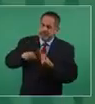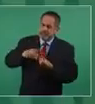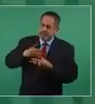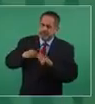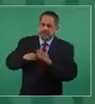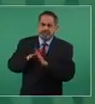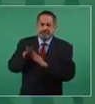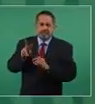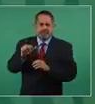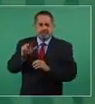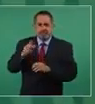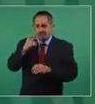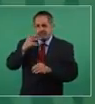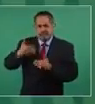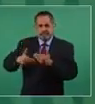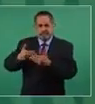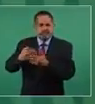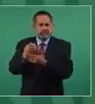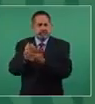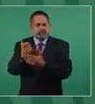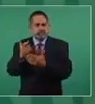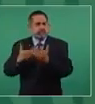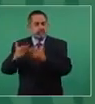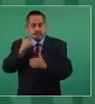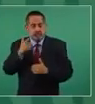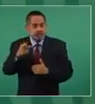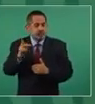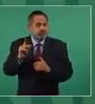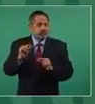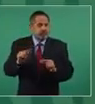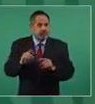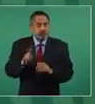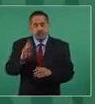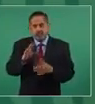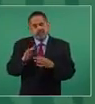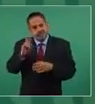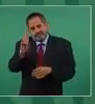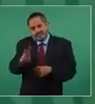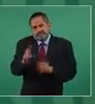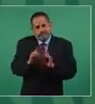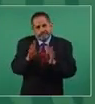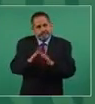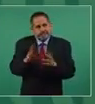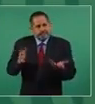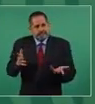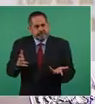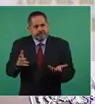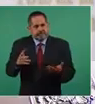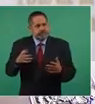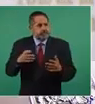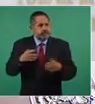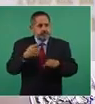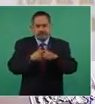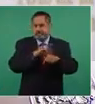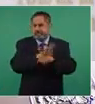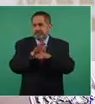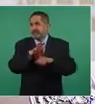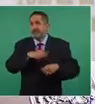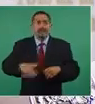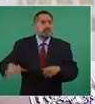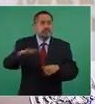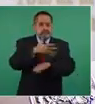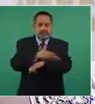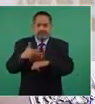y va saliendo adelante la economía, pero eso desde luego que afectó, imagínense, si